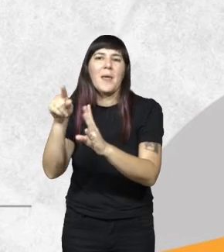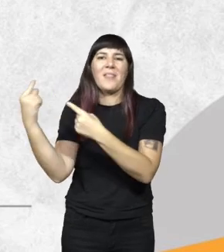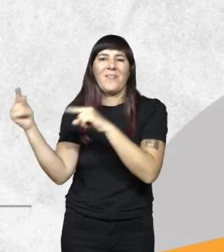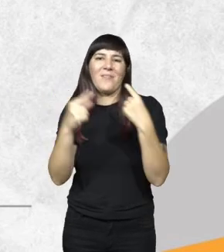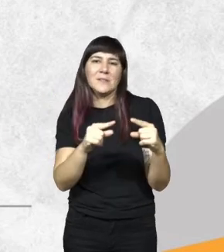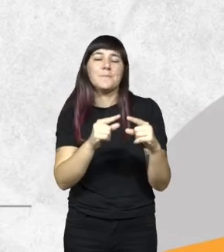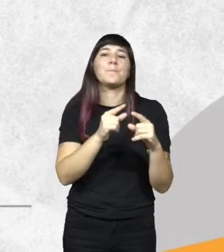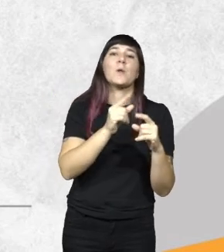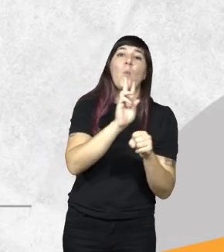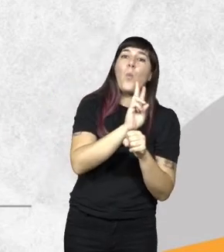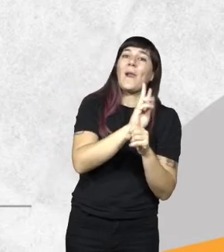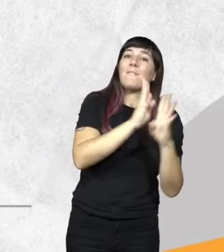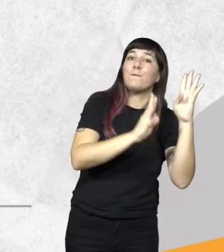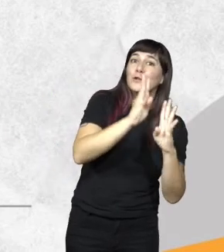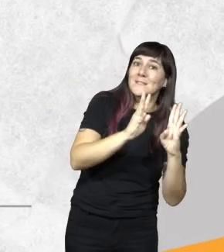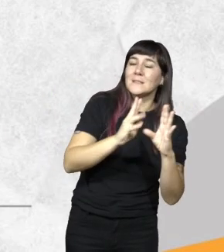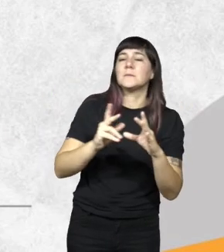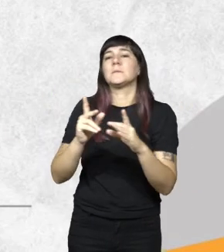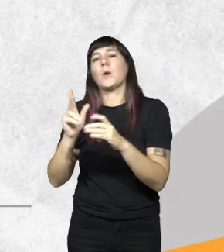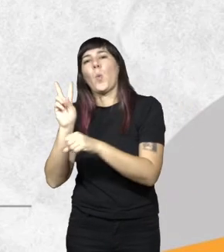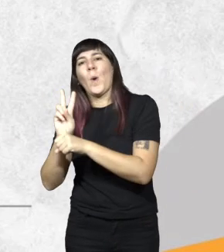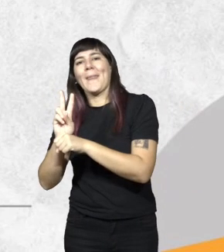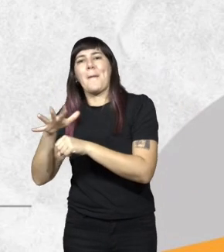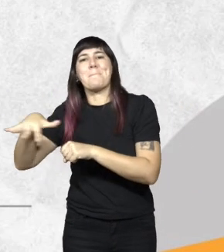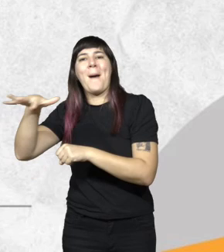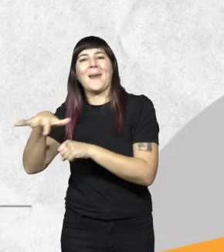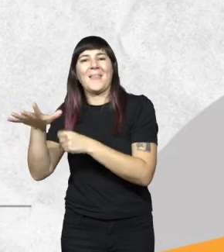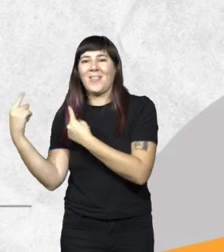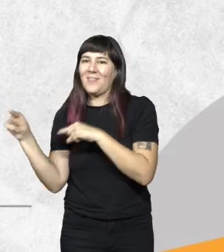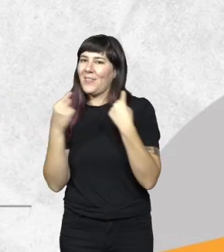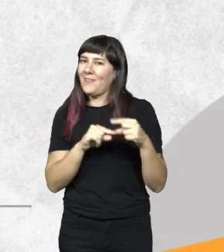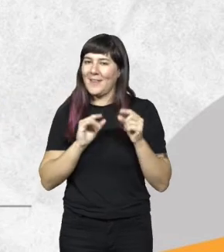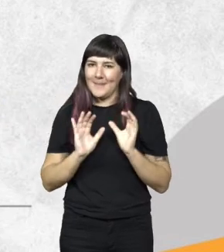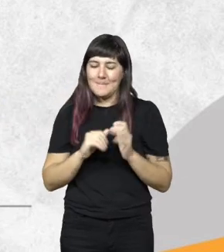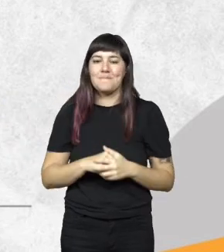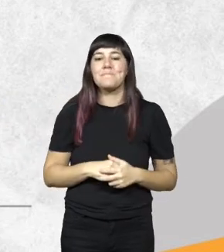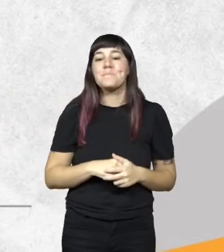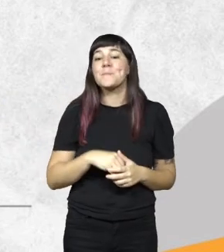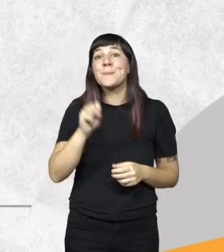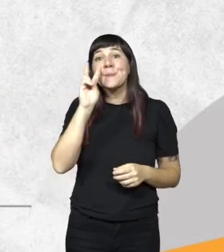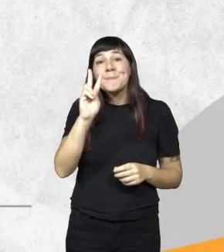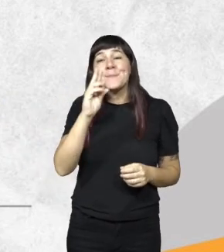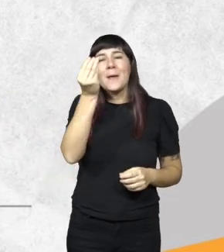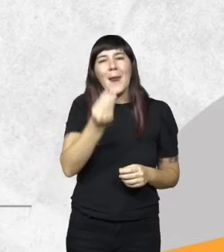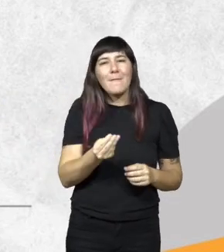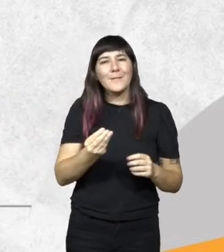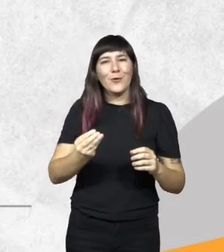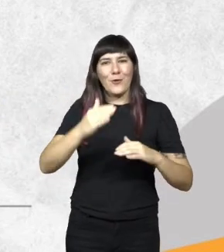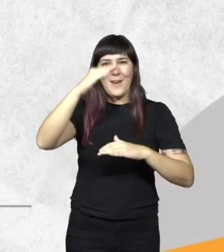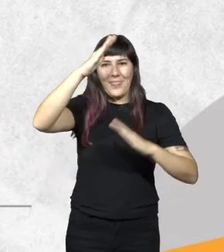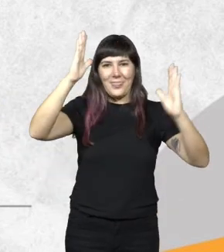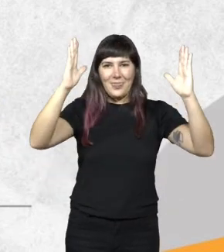guardaparques del cuerpo de guardabosques bueno ahí podemos visualizar en ese gráfico cómo